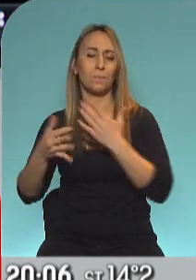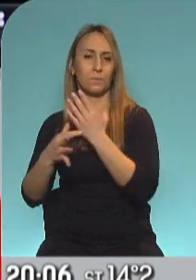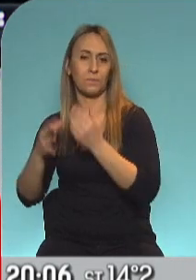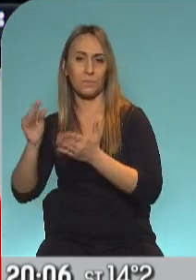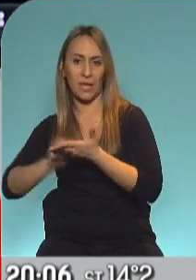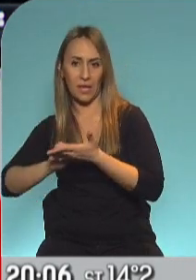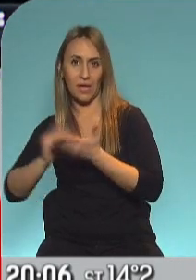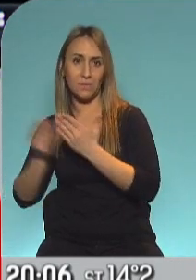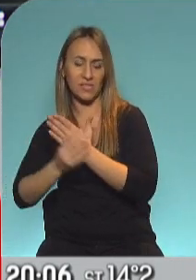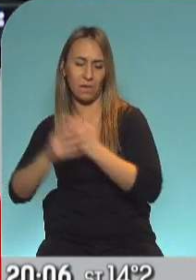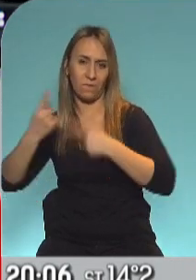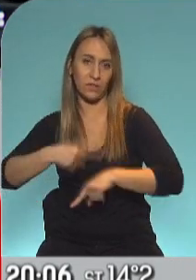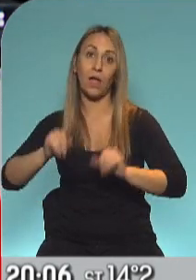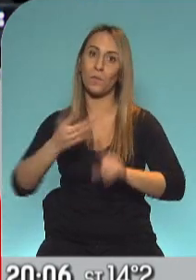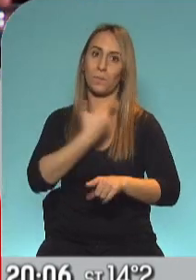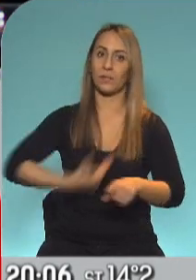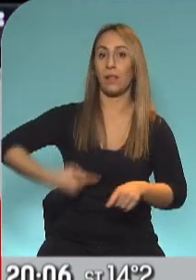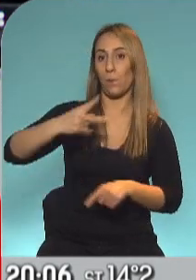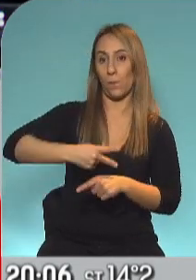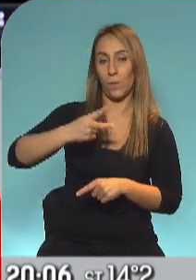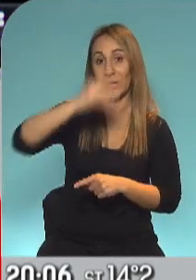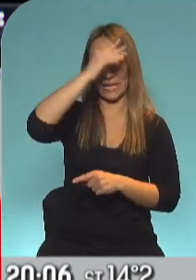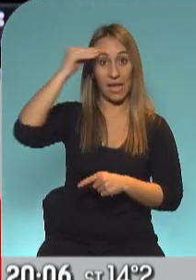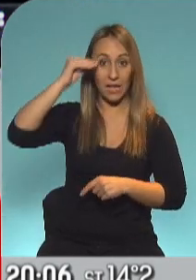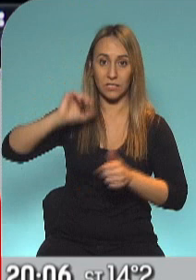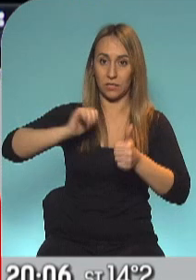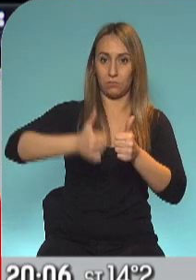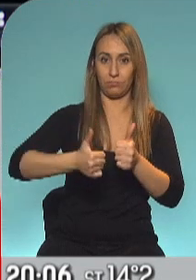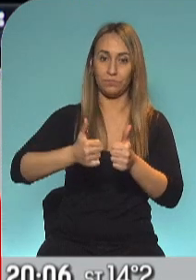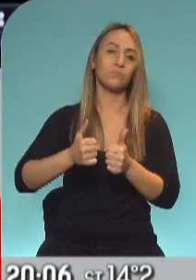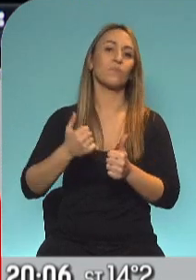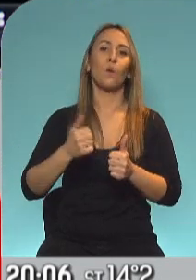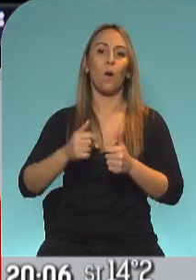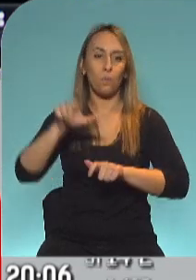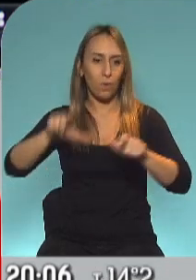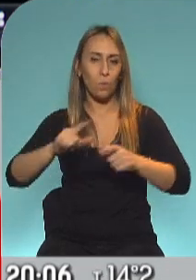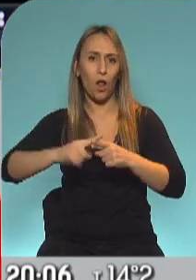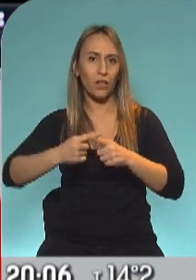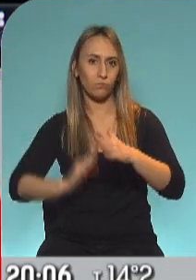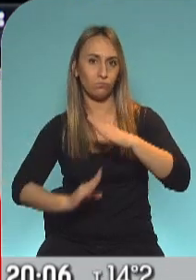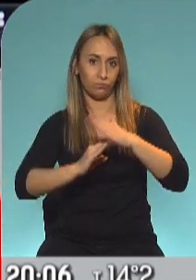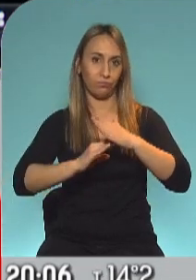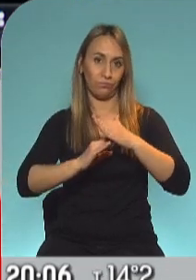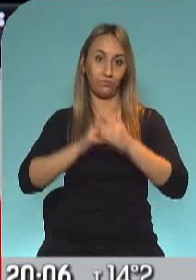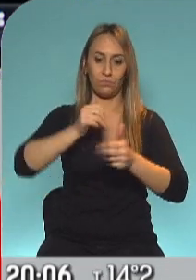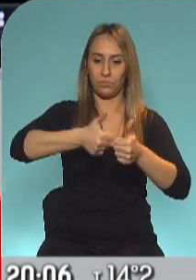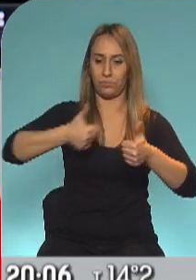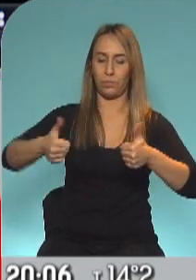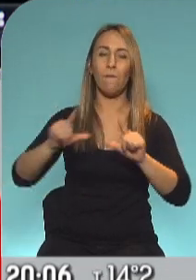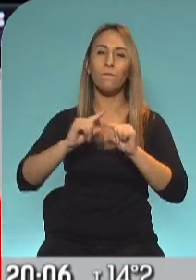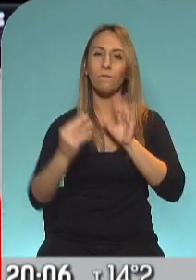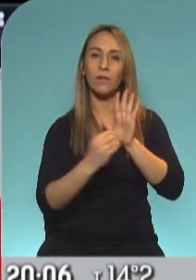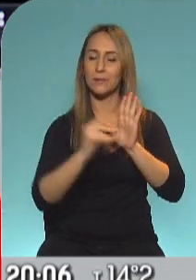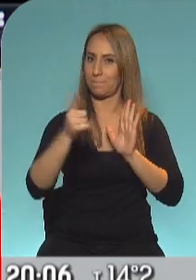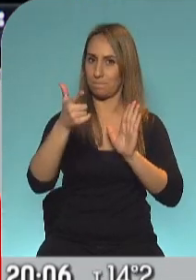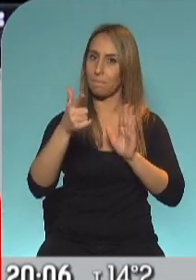que esté la vicepresidenta Cristina Kirchner. Todos los actores fundamentales de este gobierno. Y todavía no tiene fecha, pero sabemos que la idea del